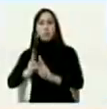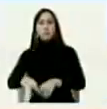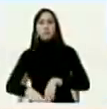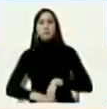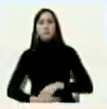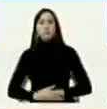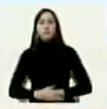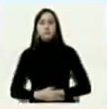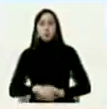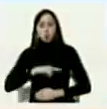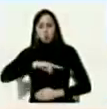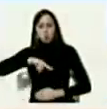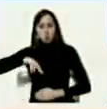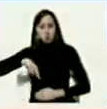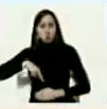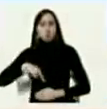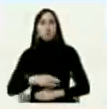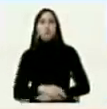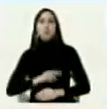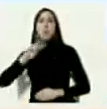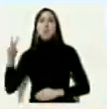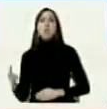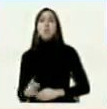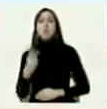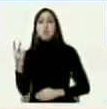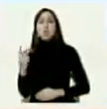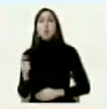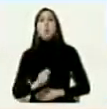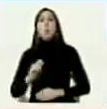nosotros estamos ya en el segundo semestre